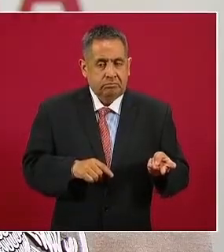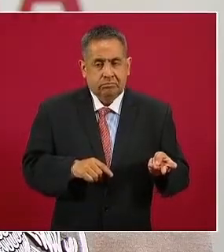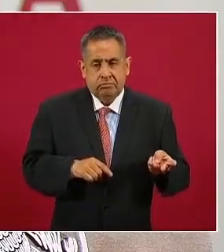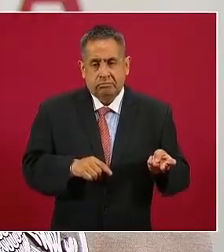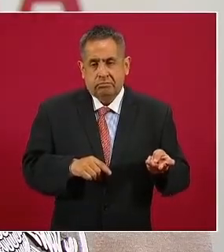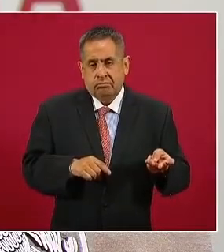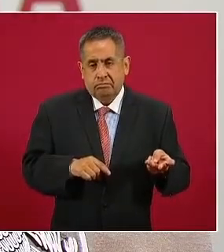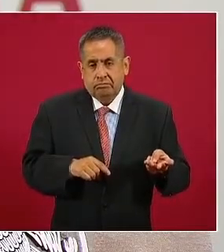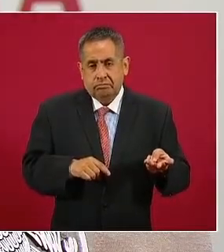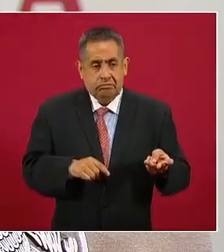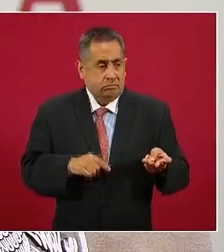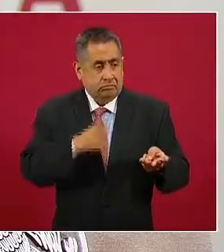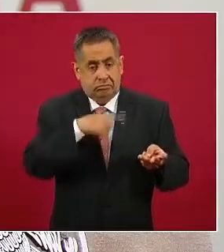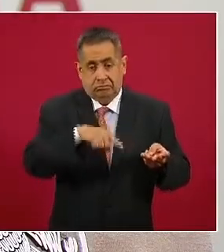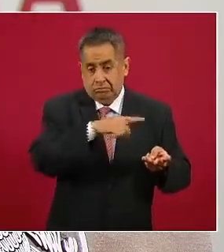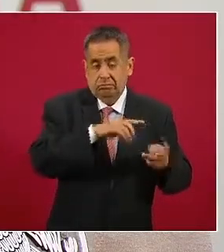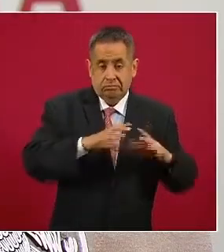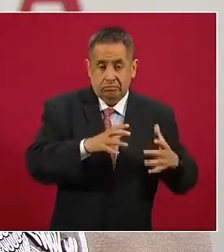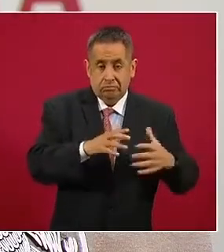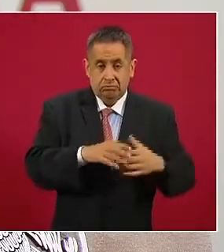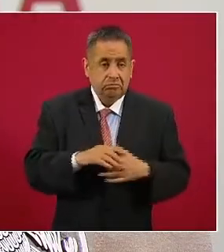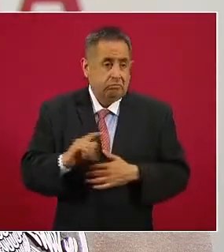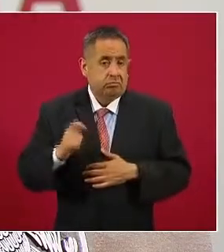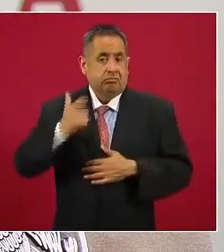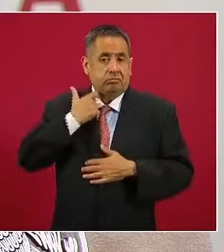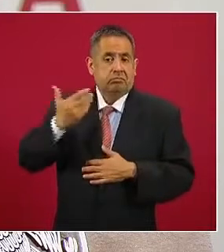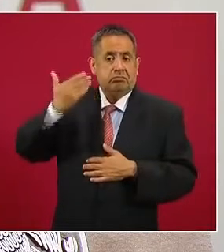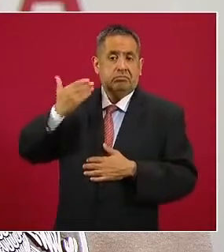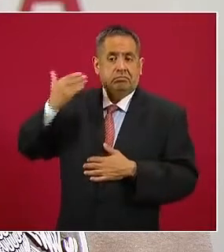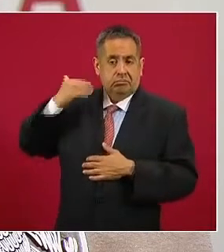han en otros gobiernos